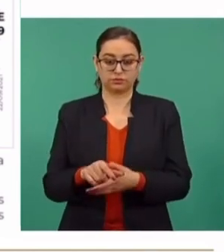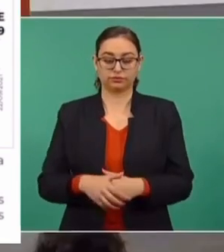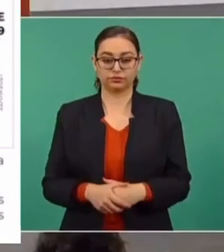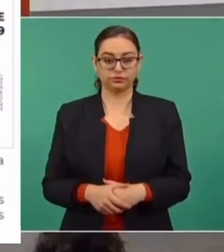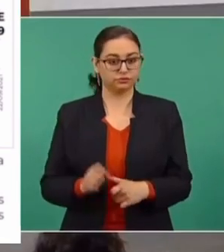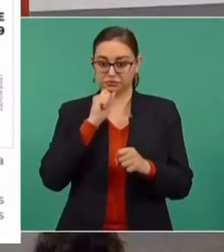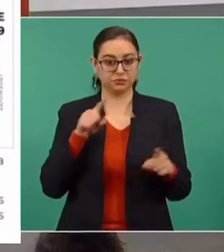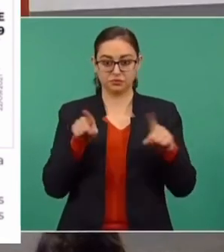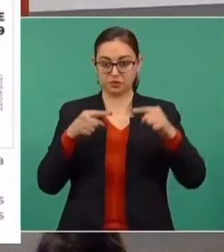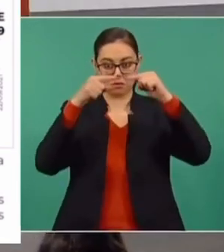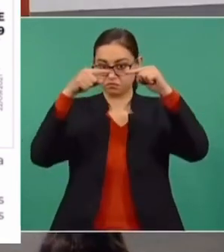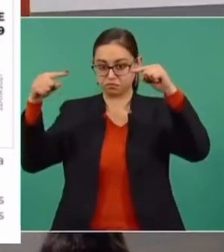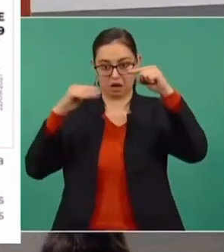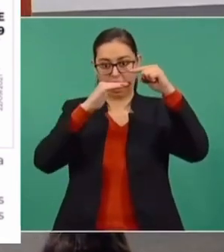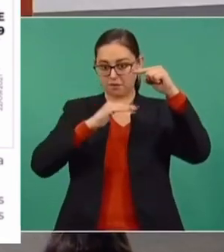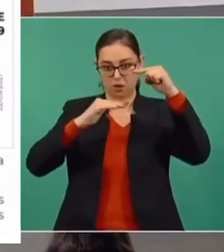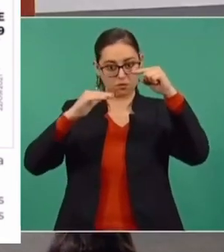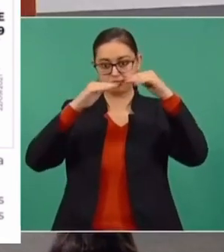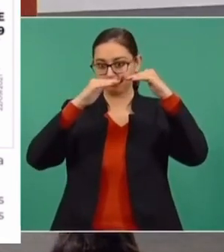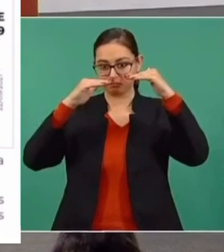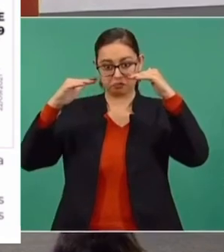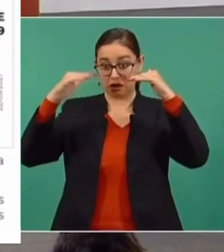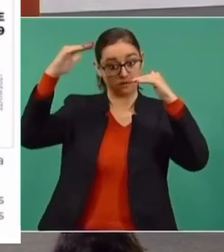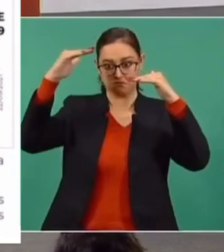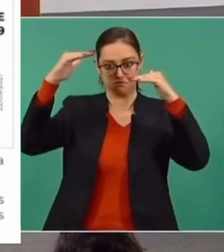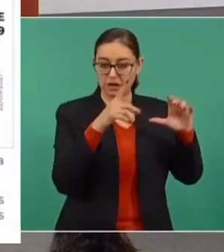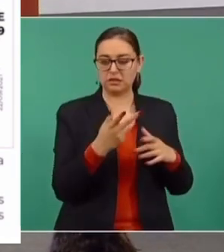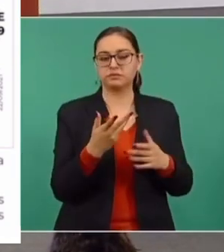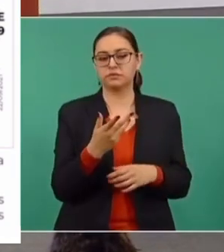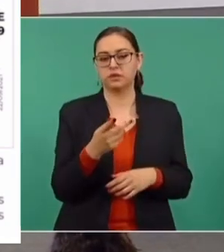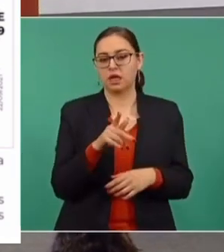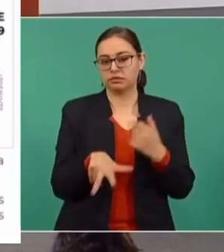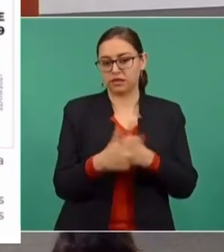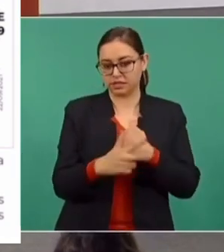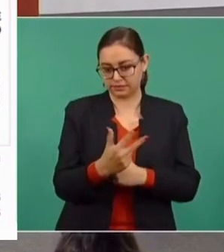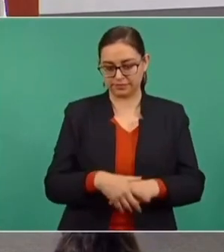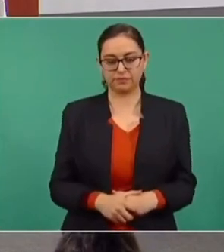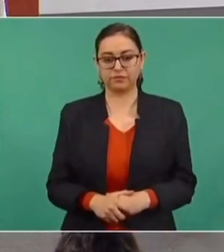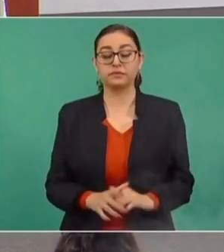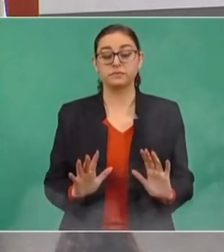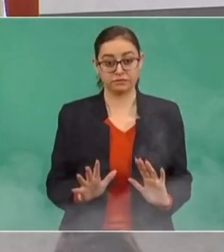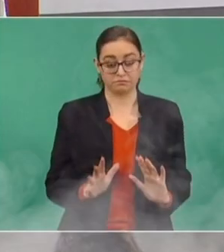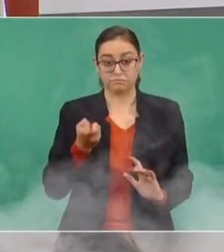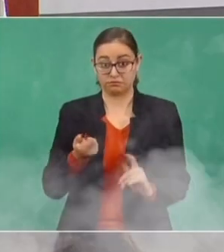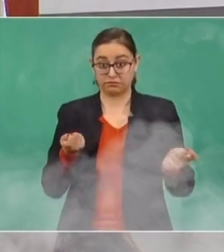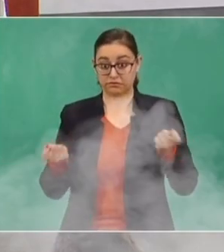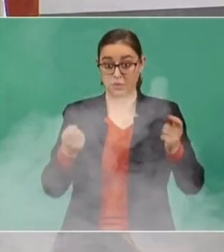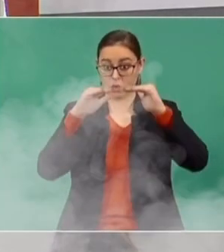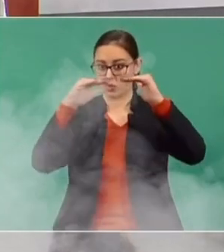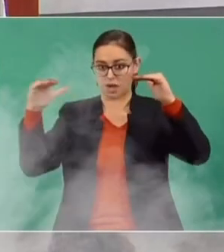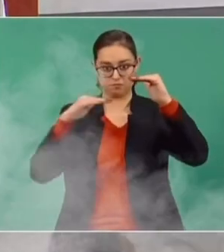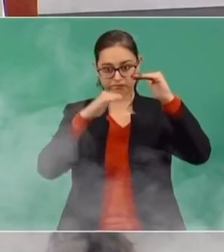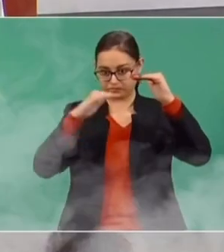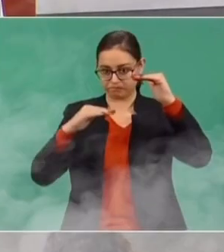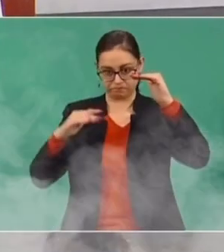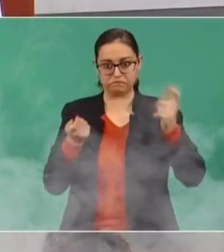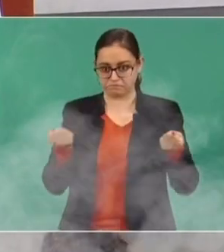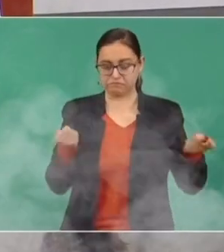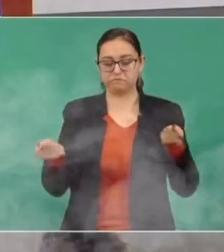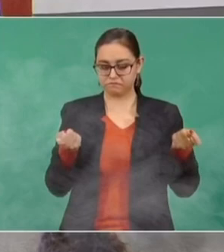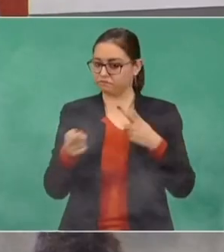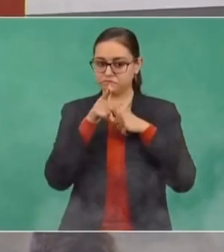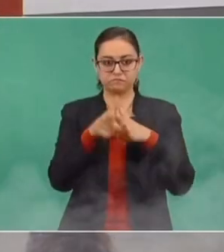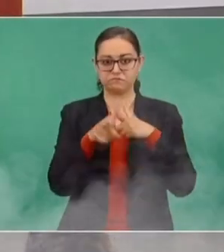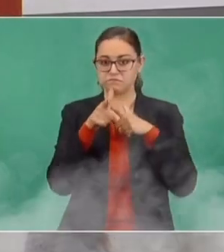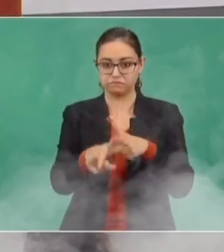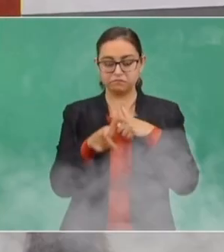Y es lo mismo. Sí, el estacionario. Y lo mismo. Vamos a seguir con la medida de